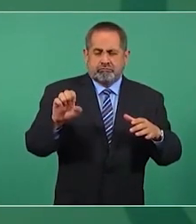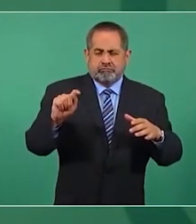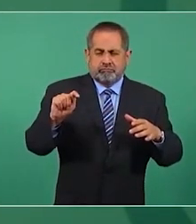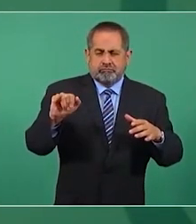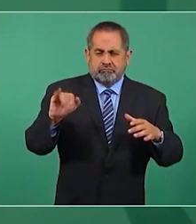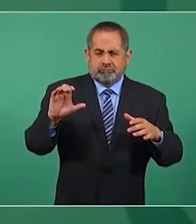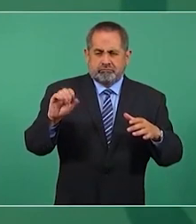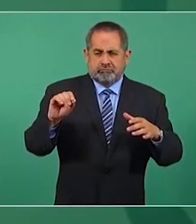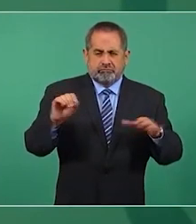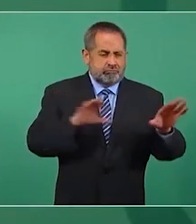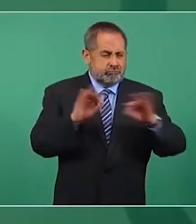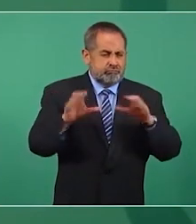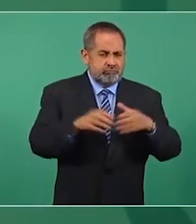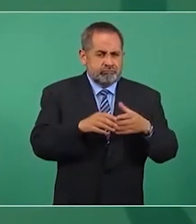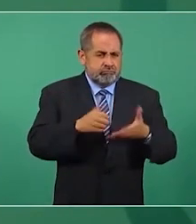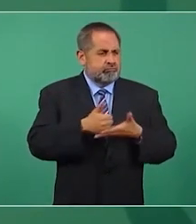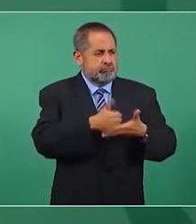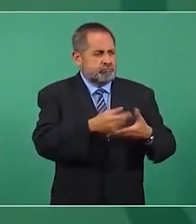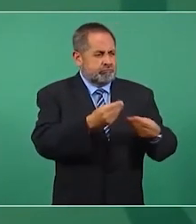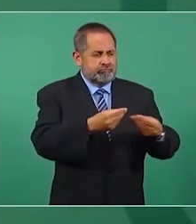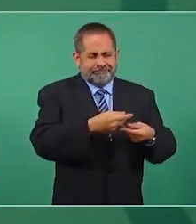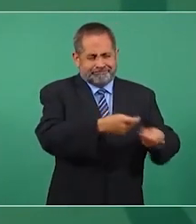que ayuda mucho